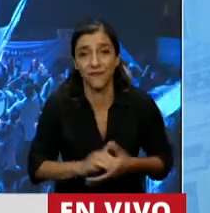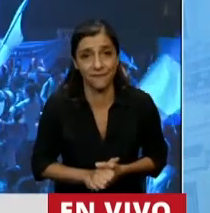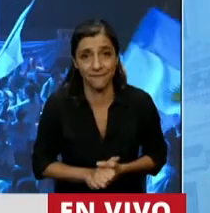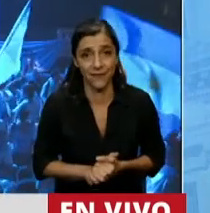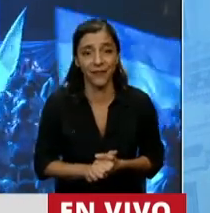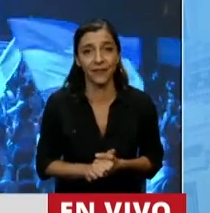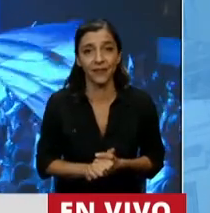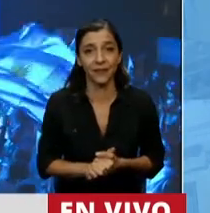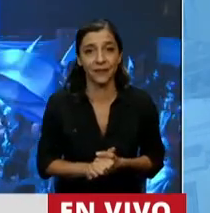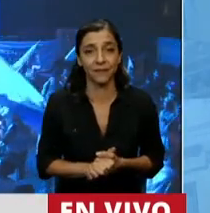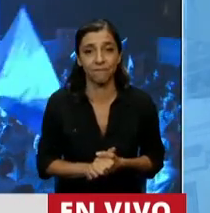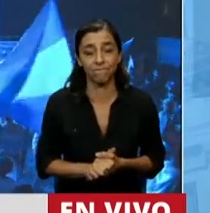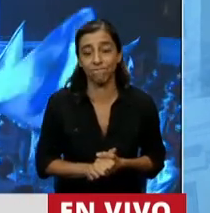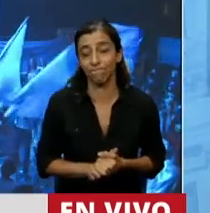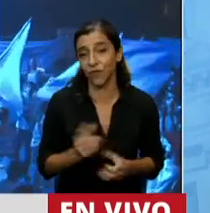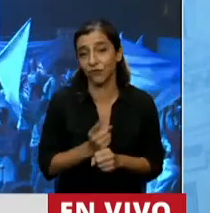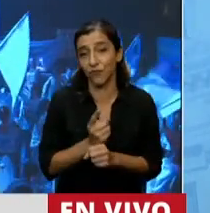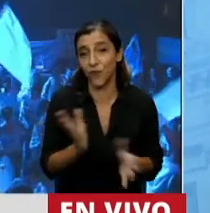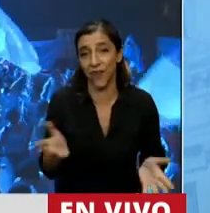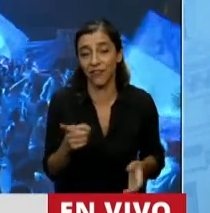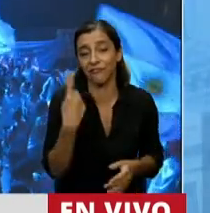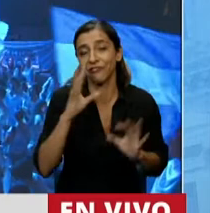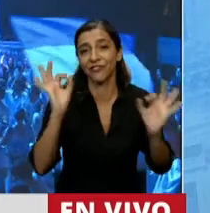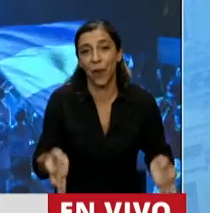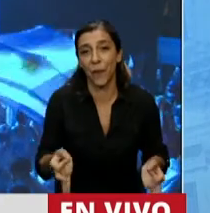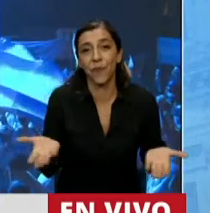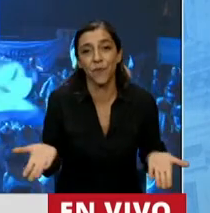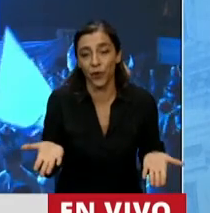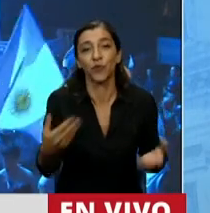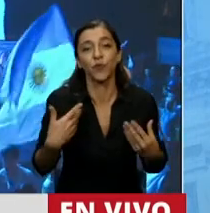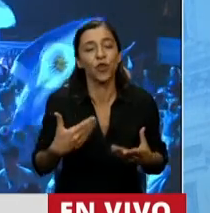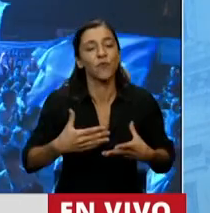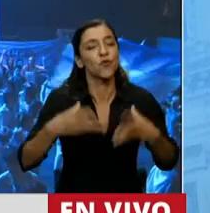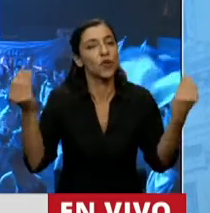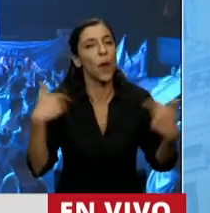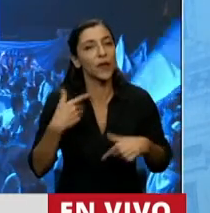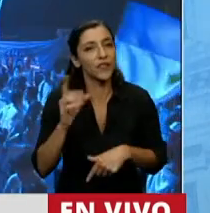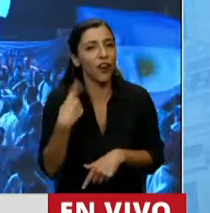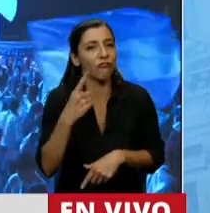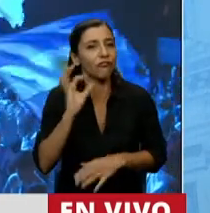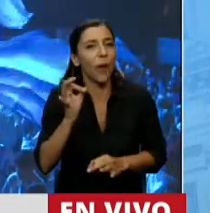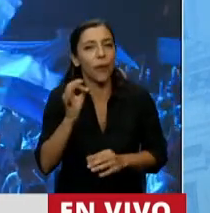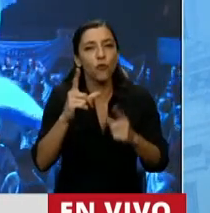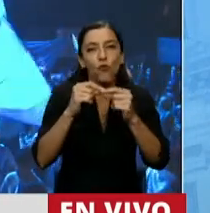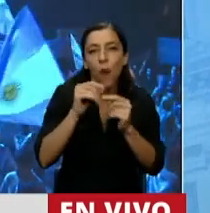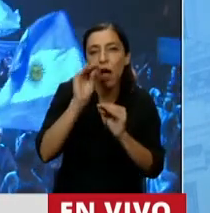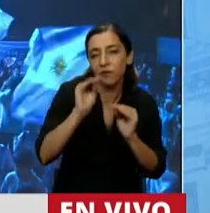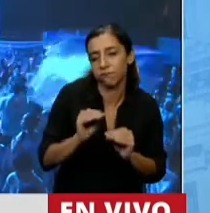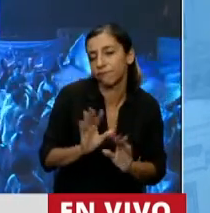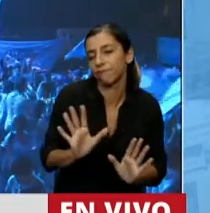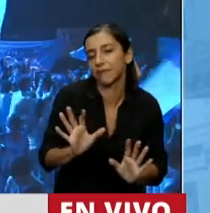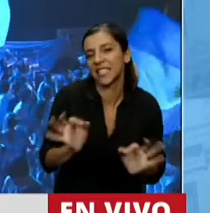salud No alcanza. Y lo hemos visto por los peores indicadores que hemos tenido en el COVID. Por lo tanto, presidente,